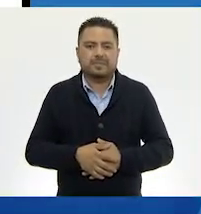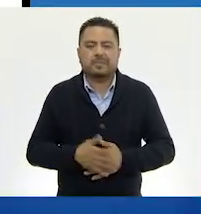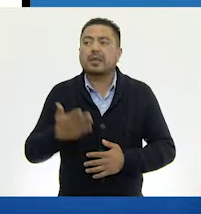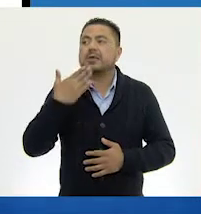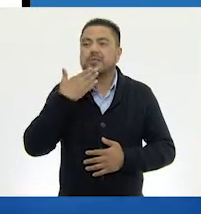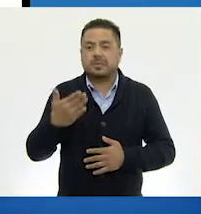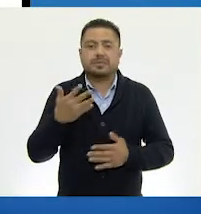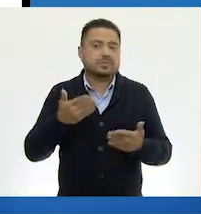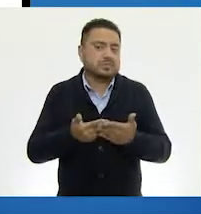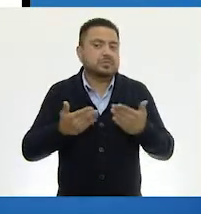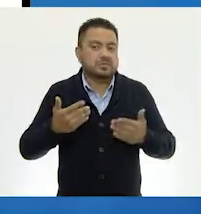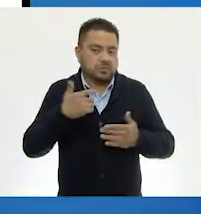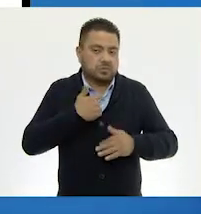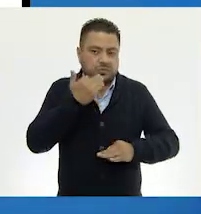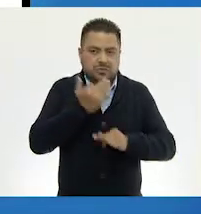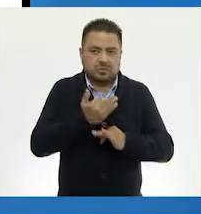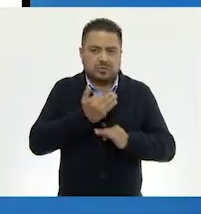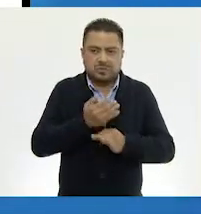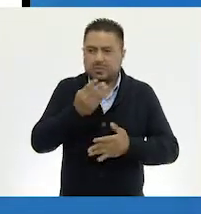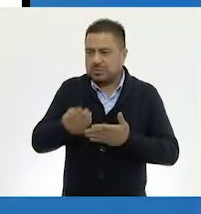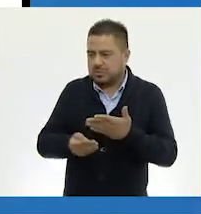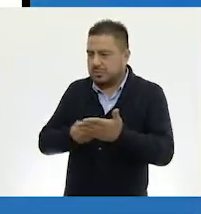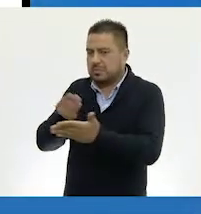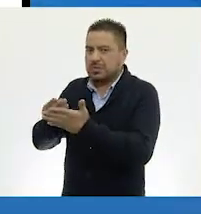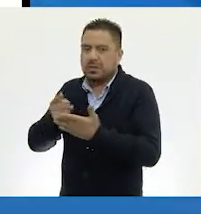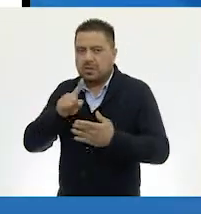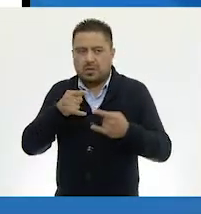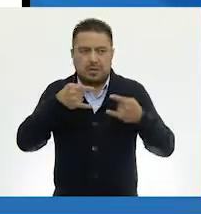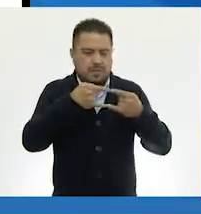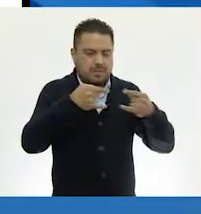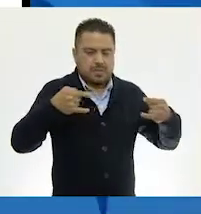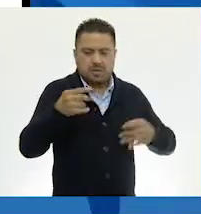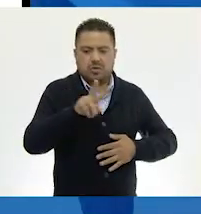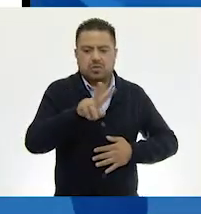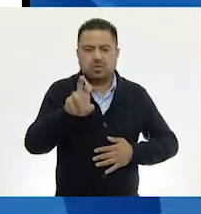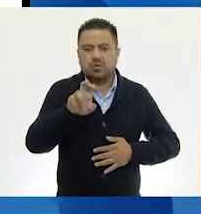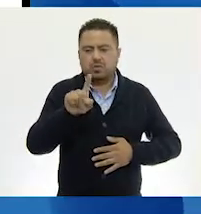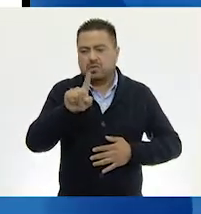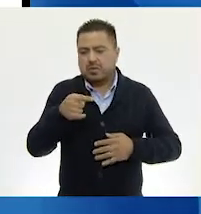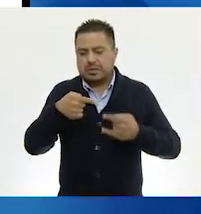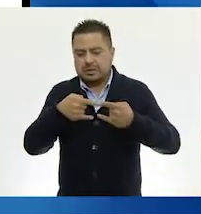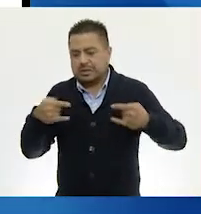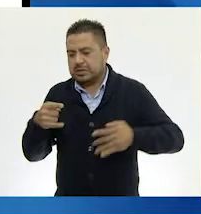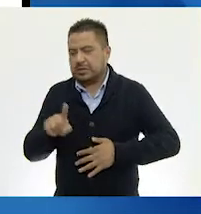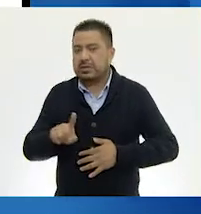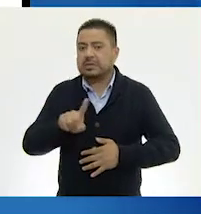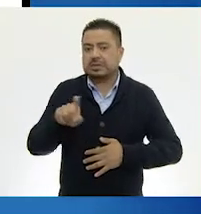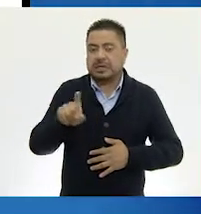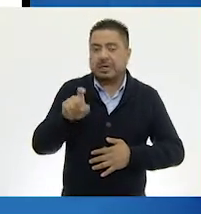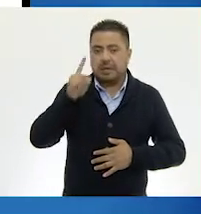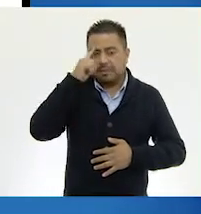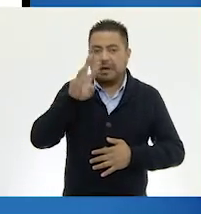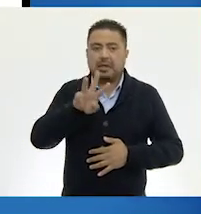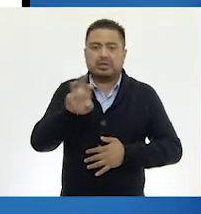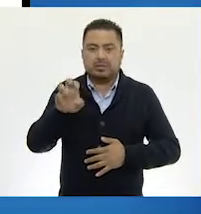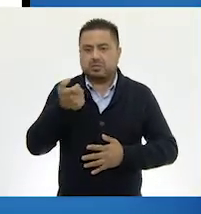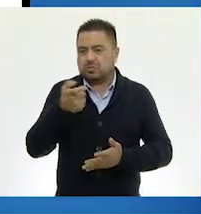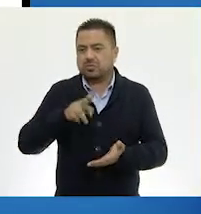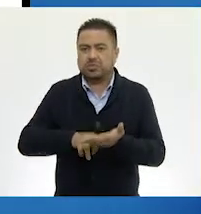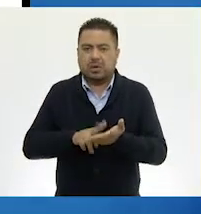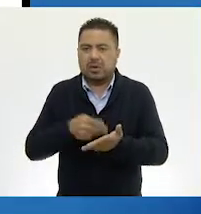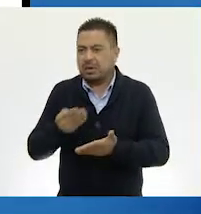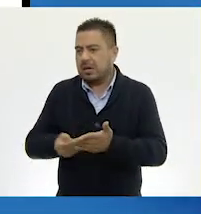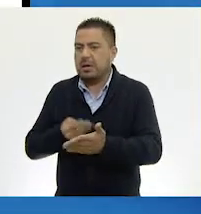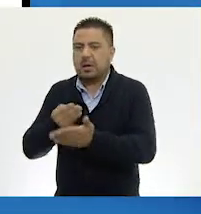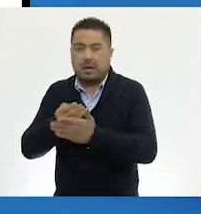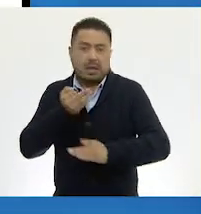Muy, muy bien. Entonces te voy a entregar un billete de doscientos y un billete de cien para hacer los trescientos. Trescientos